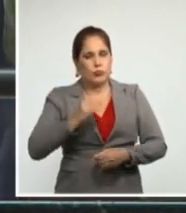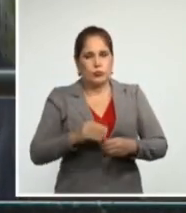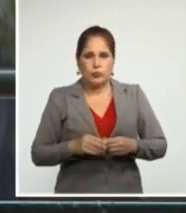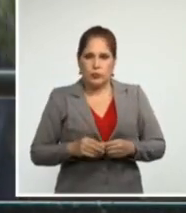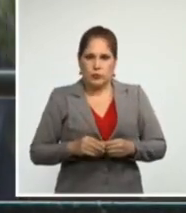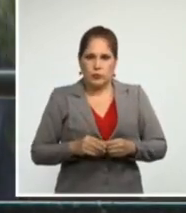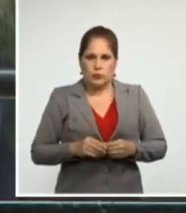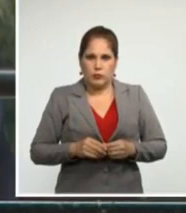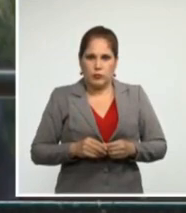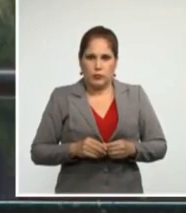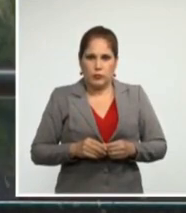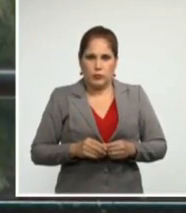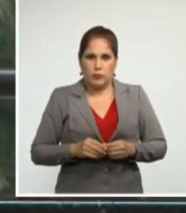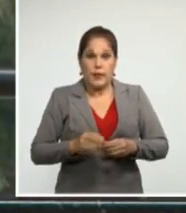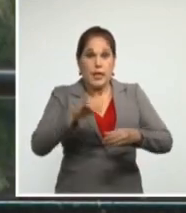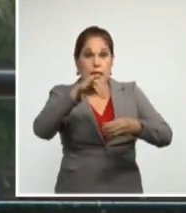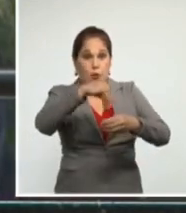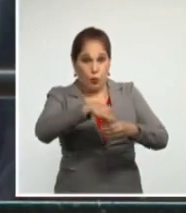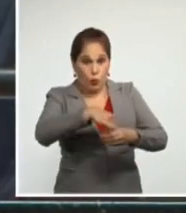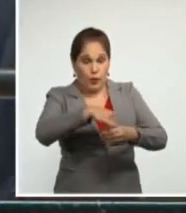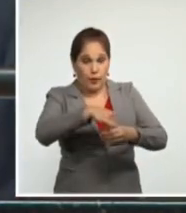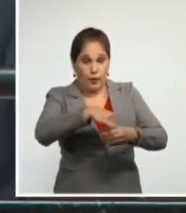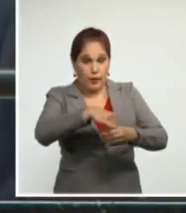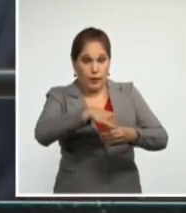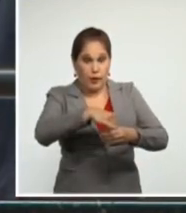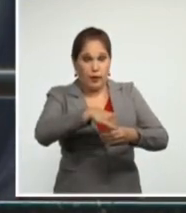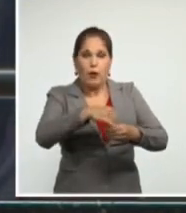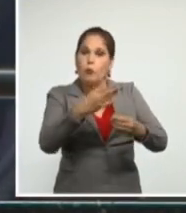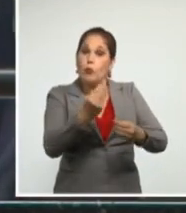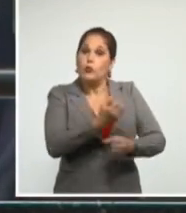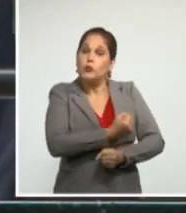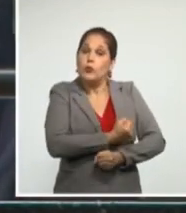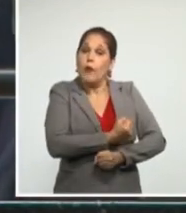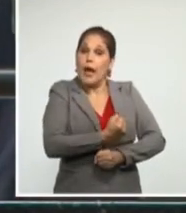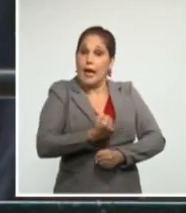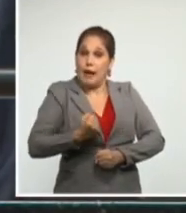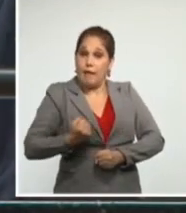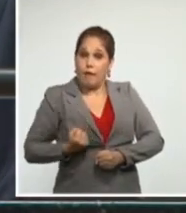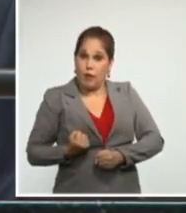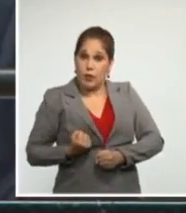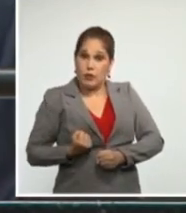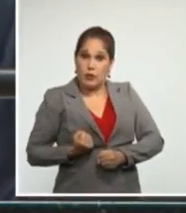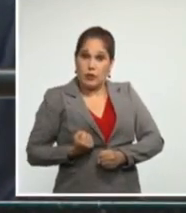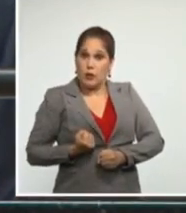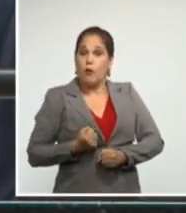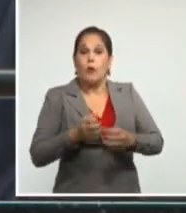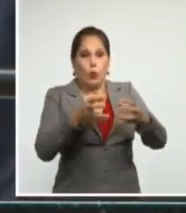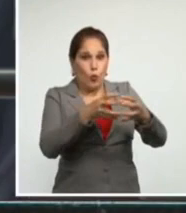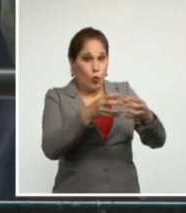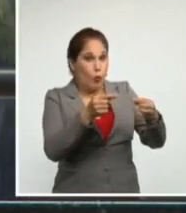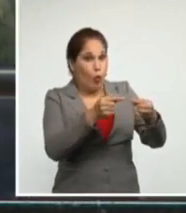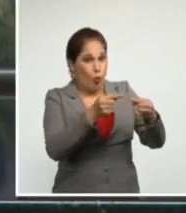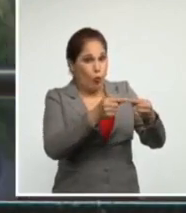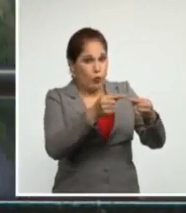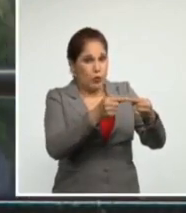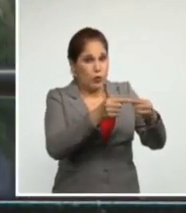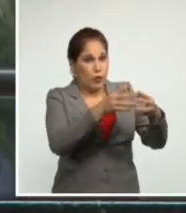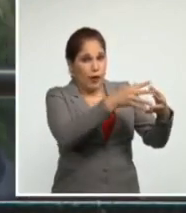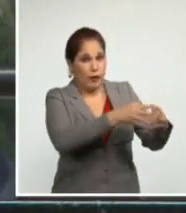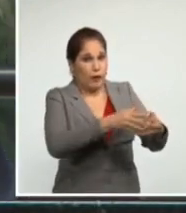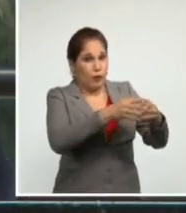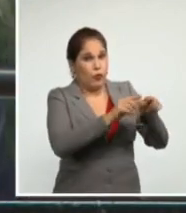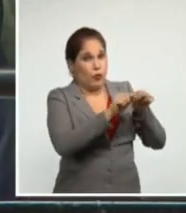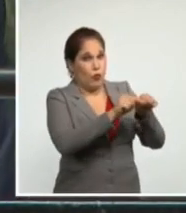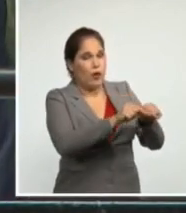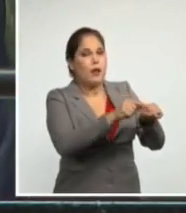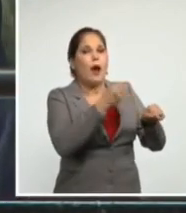incluidas las que con mucho esfuerzo ante la oposición de su gobierno han podido